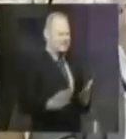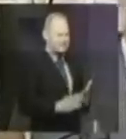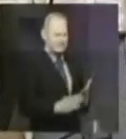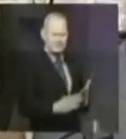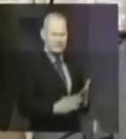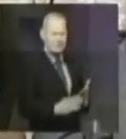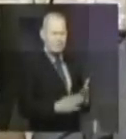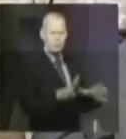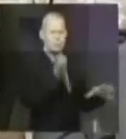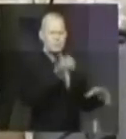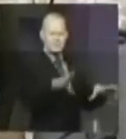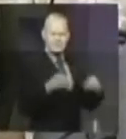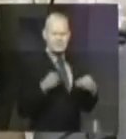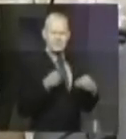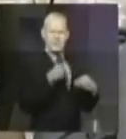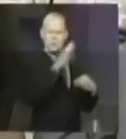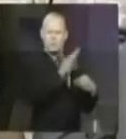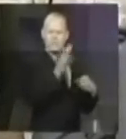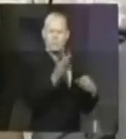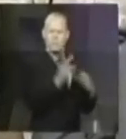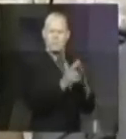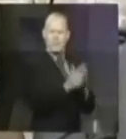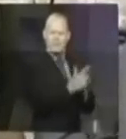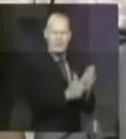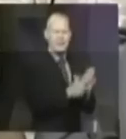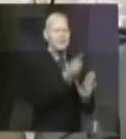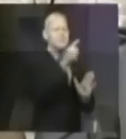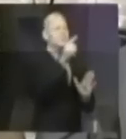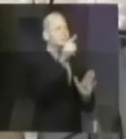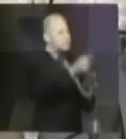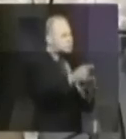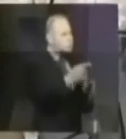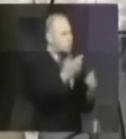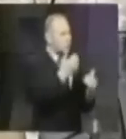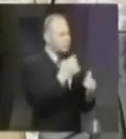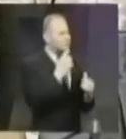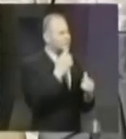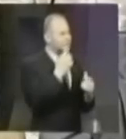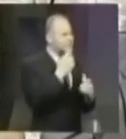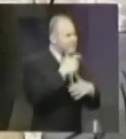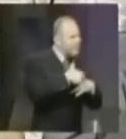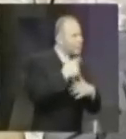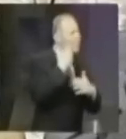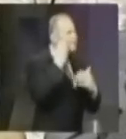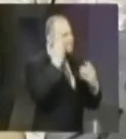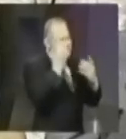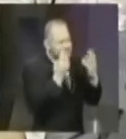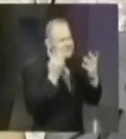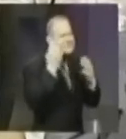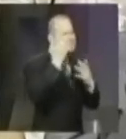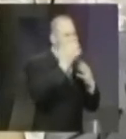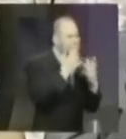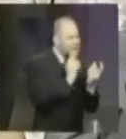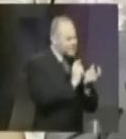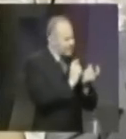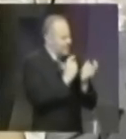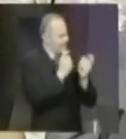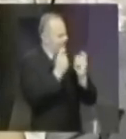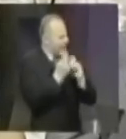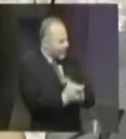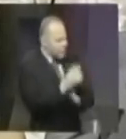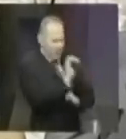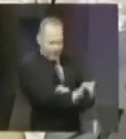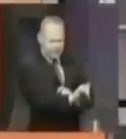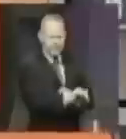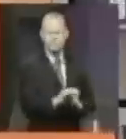esta resolución 99. No obstante, ¿usted estaría en posición de reflexionar y promover una enmienda constitucional?